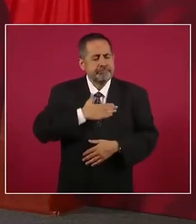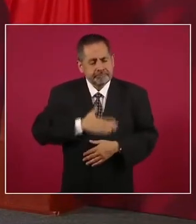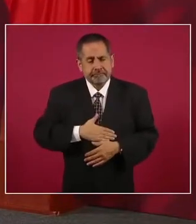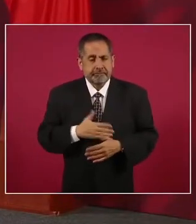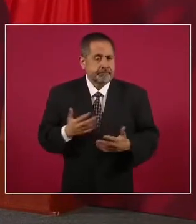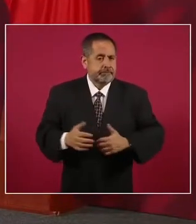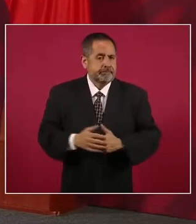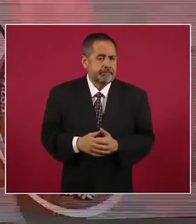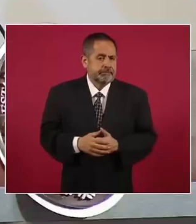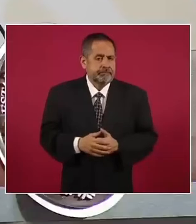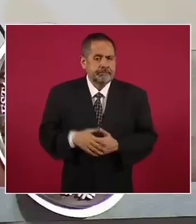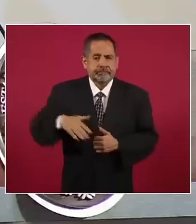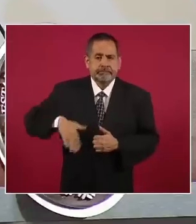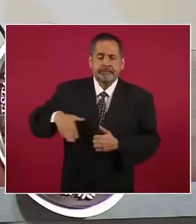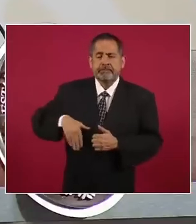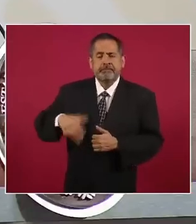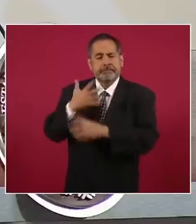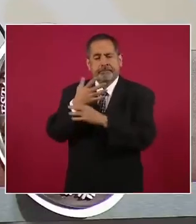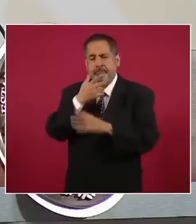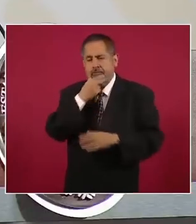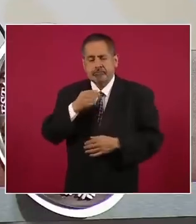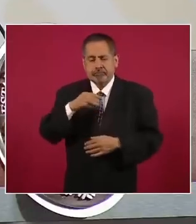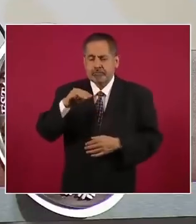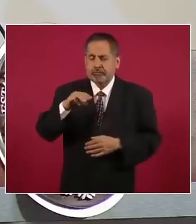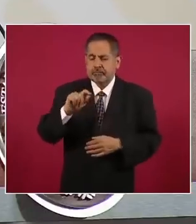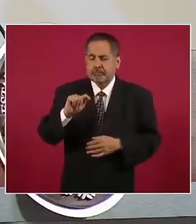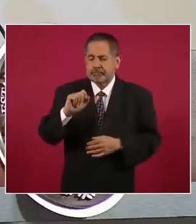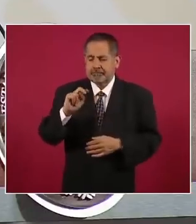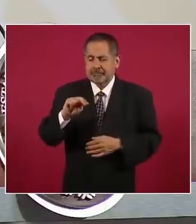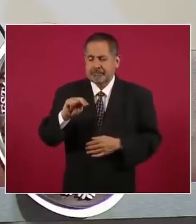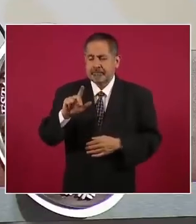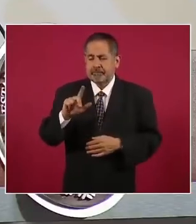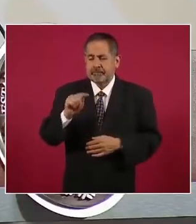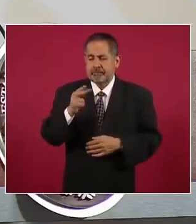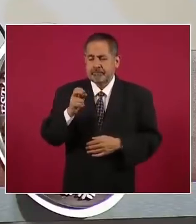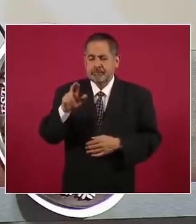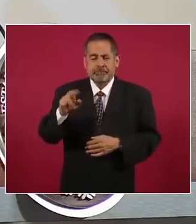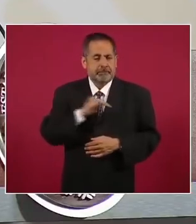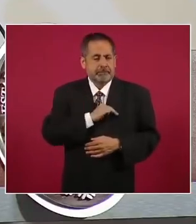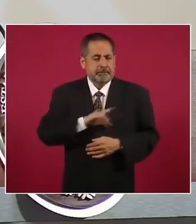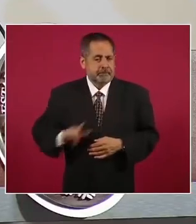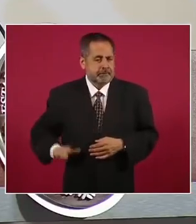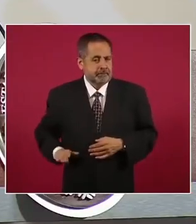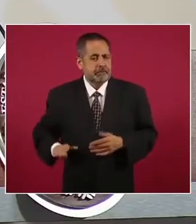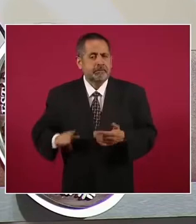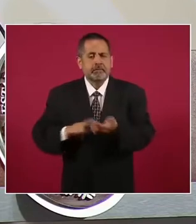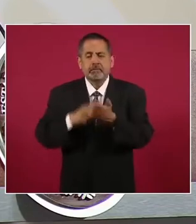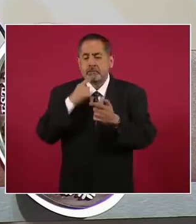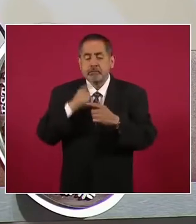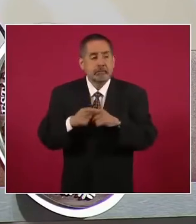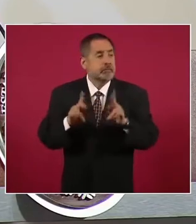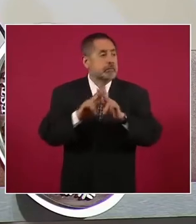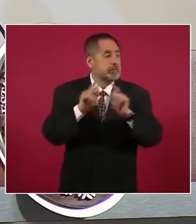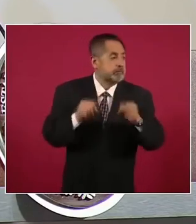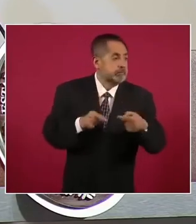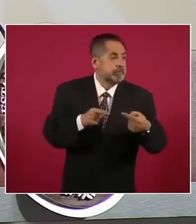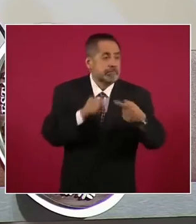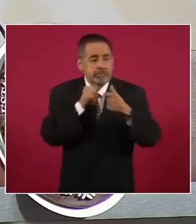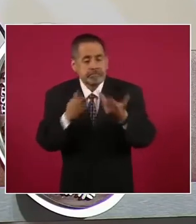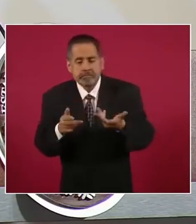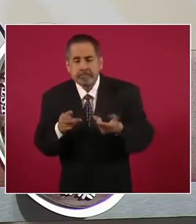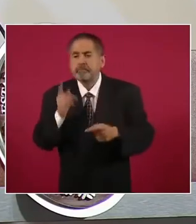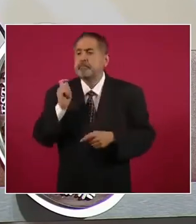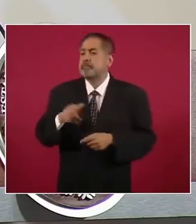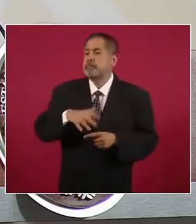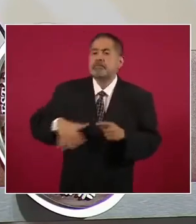Y como decía Martin Luther King, la paz no es simplemente la ausencia de tensión, es la